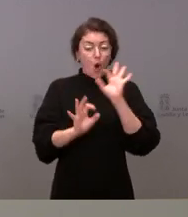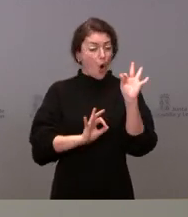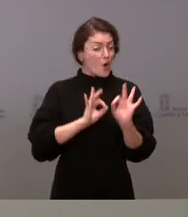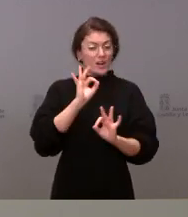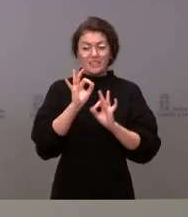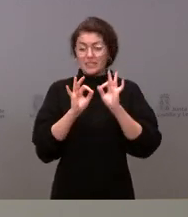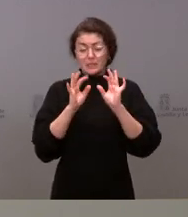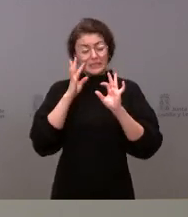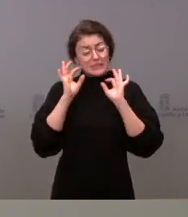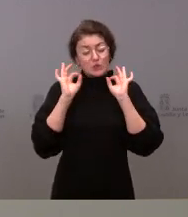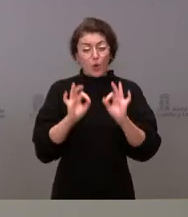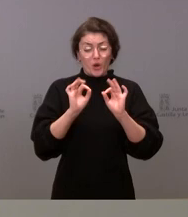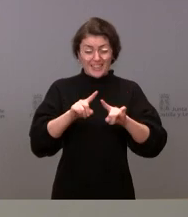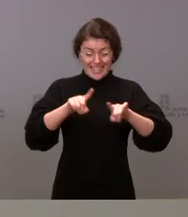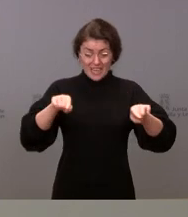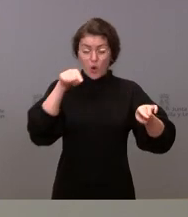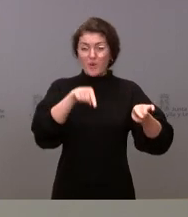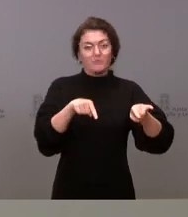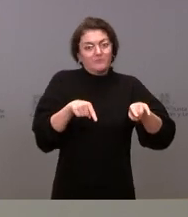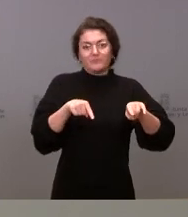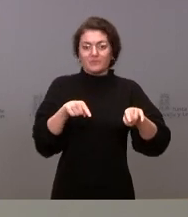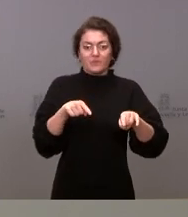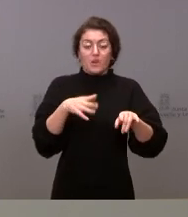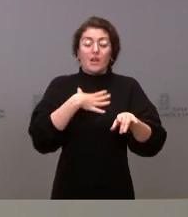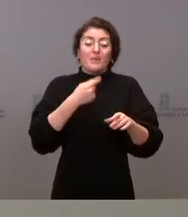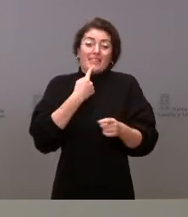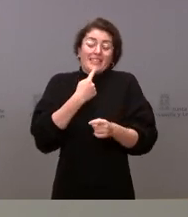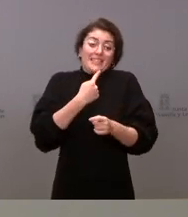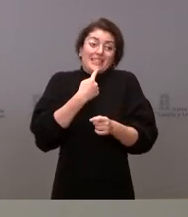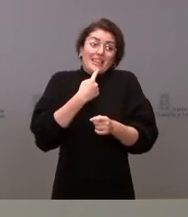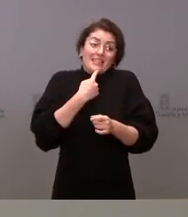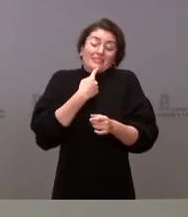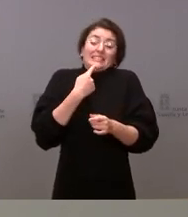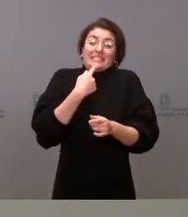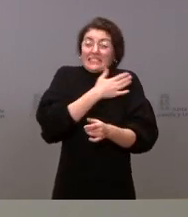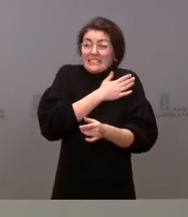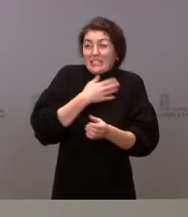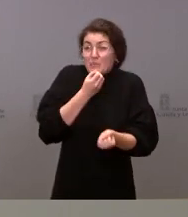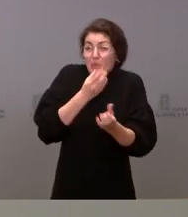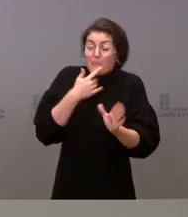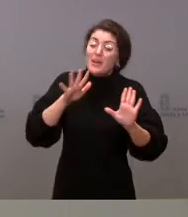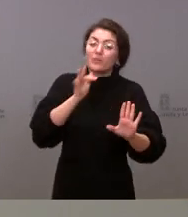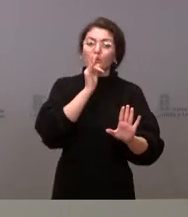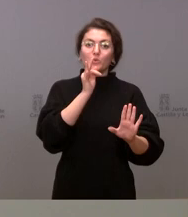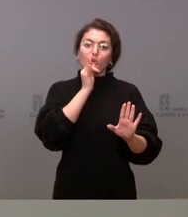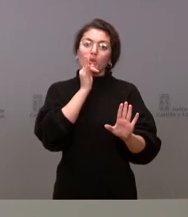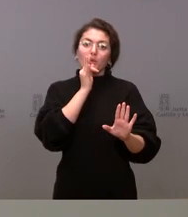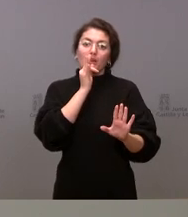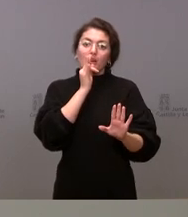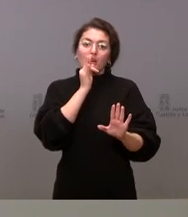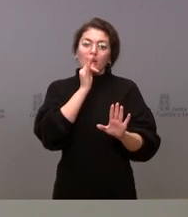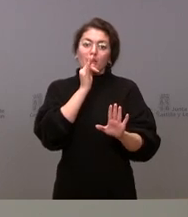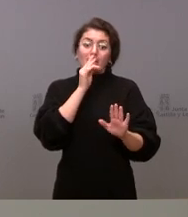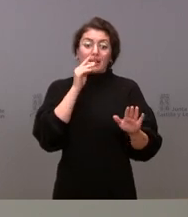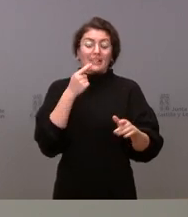que vamos a hacer en Segovia yo puedo decir lo que a me gustaría pero eso lo tiene que decir el gerente de Segovia que lo trabajará